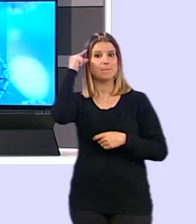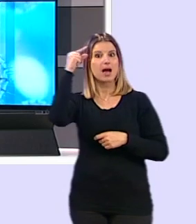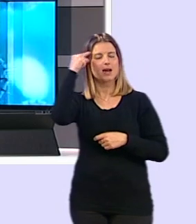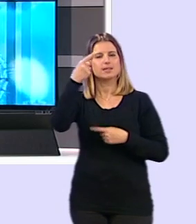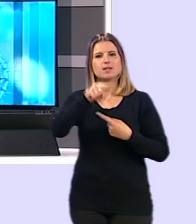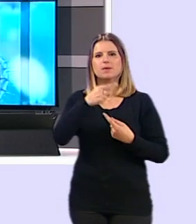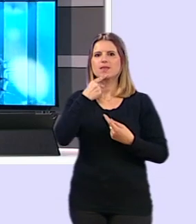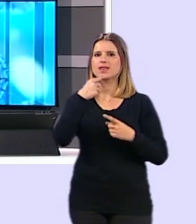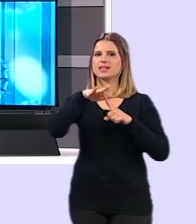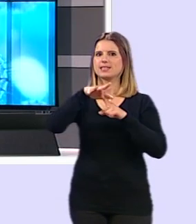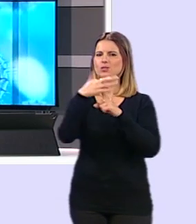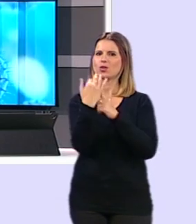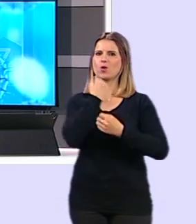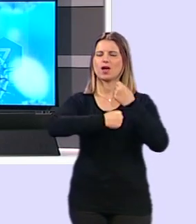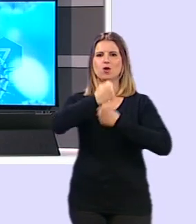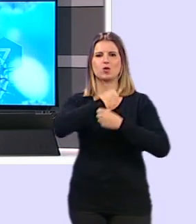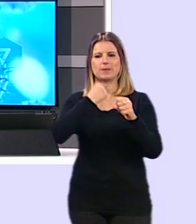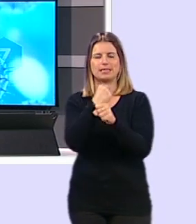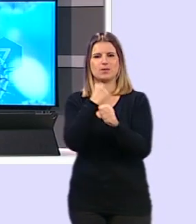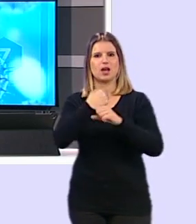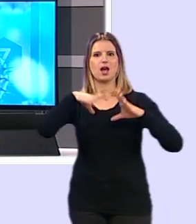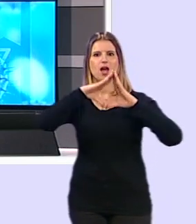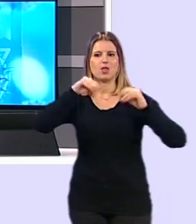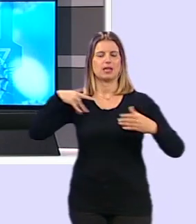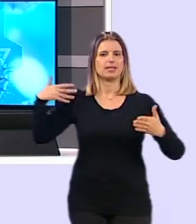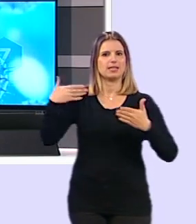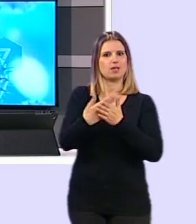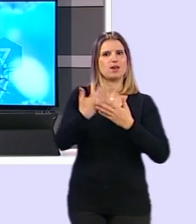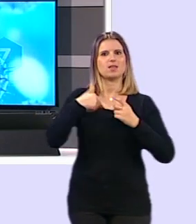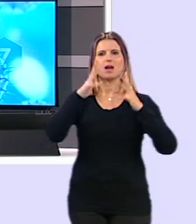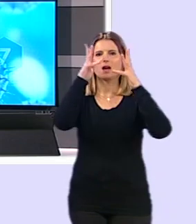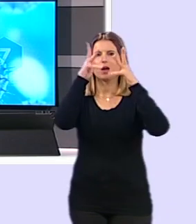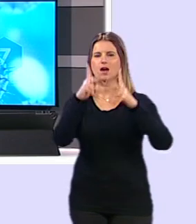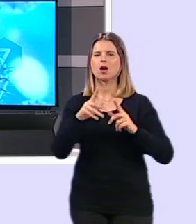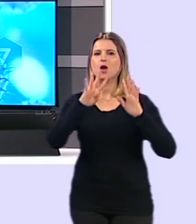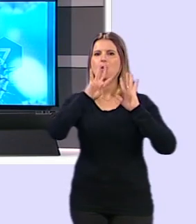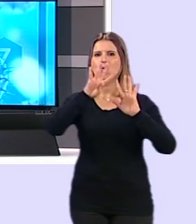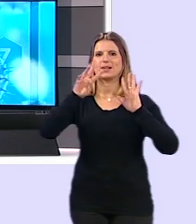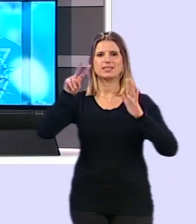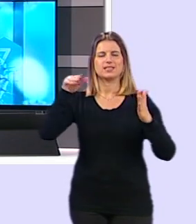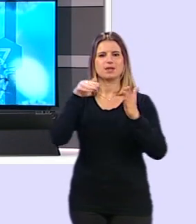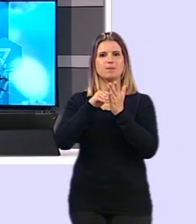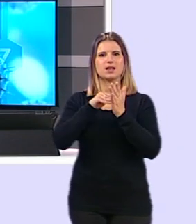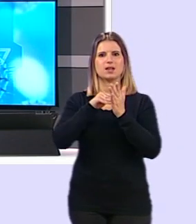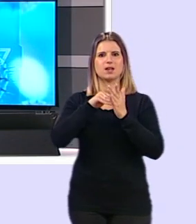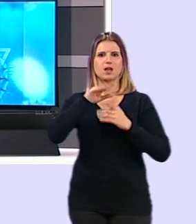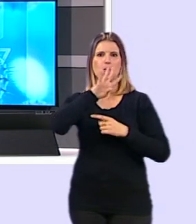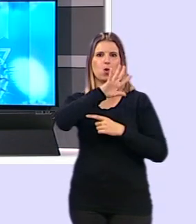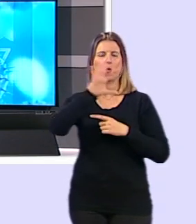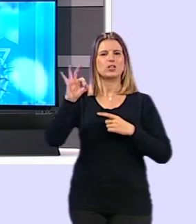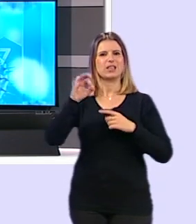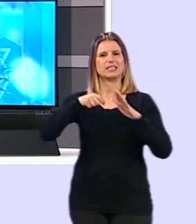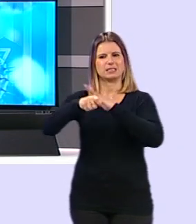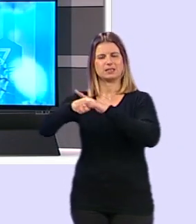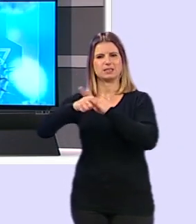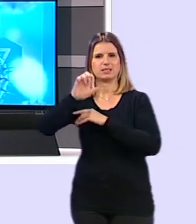a la situación económica y laboral en Andalucía hasta hoy ya se han contabilizado 97.400 solicitudes de